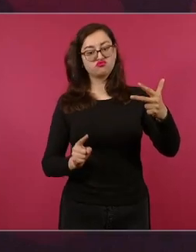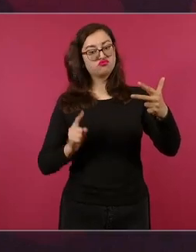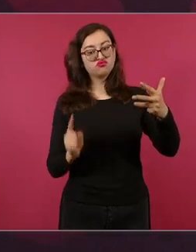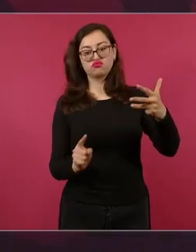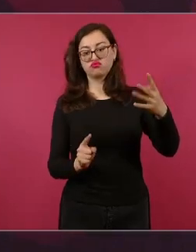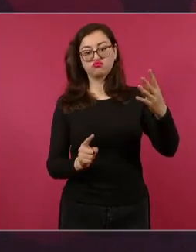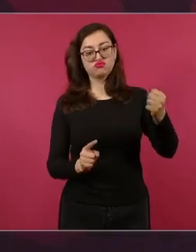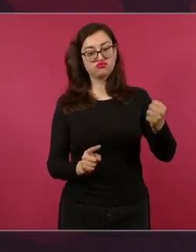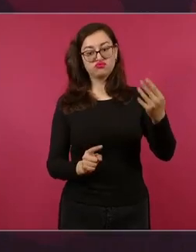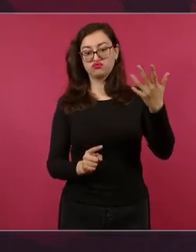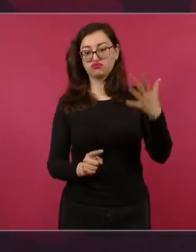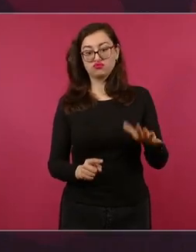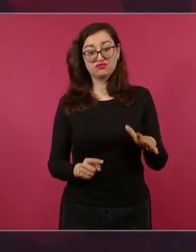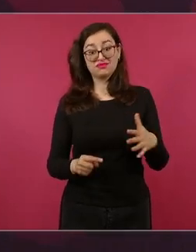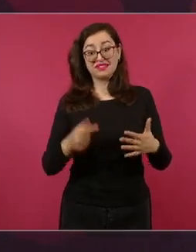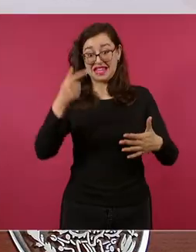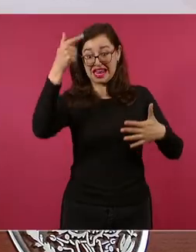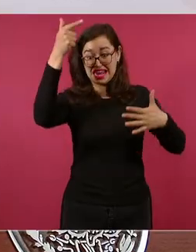sin